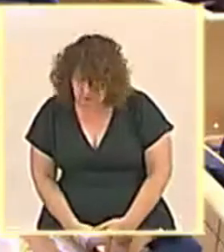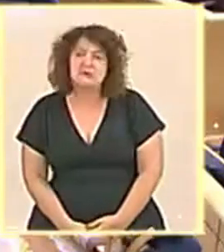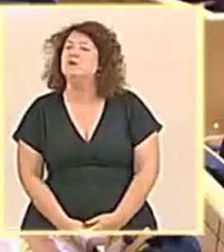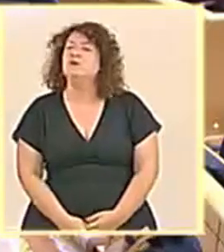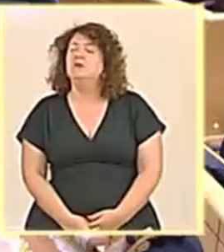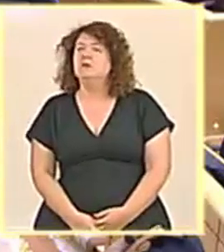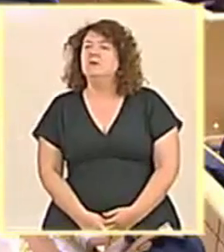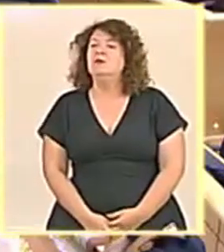vicepresidenta. Tiene la palabra...